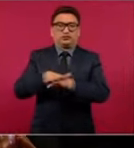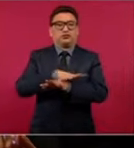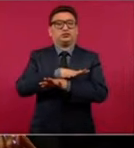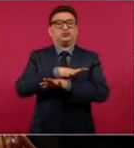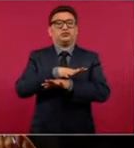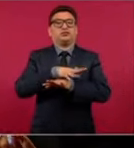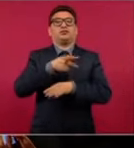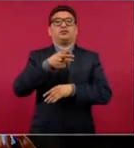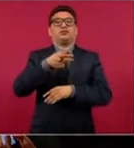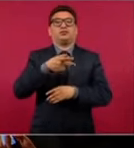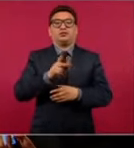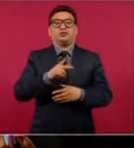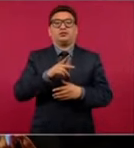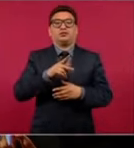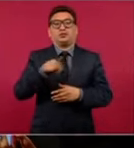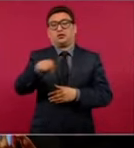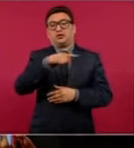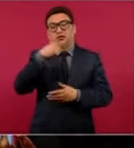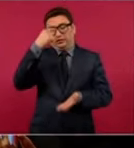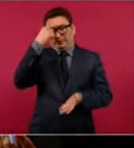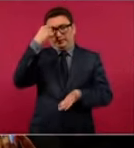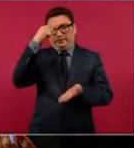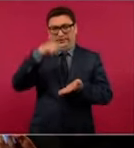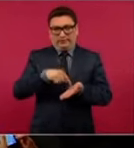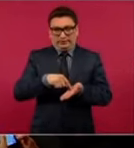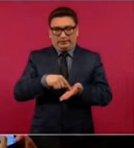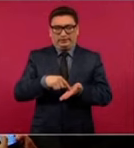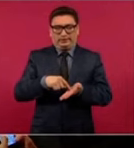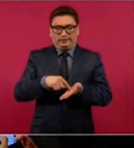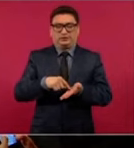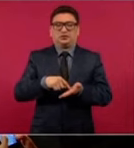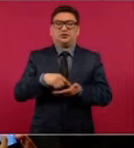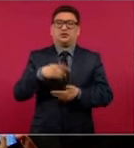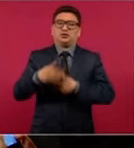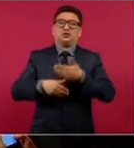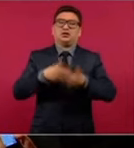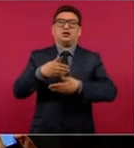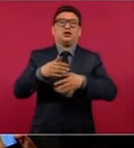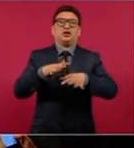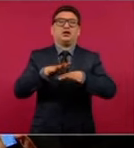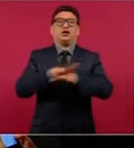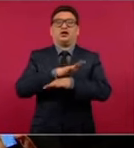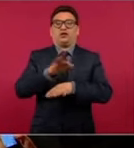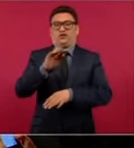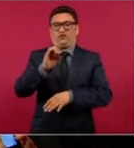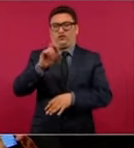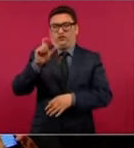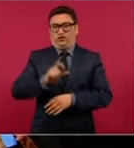y que creyó que se iba a dar un cambio con Vicente Fox